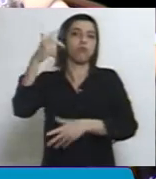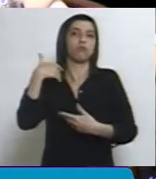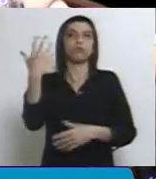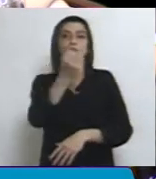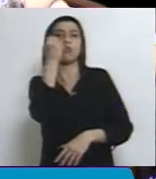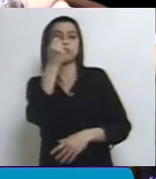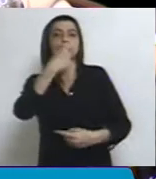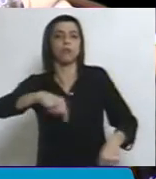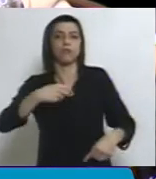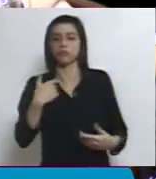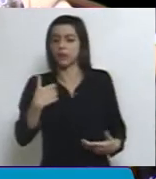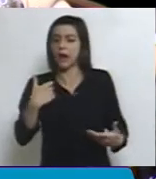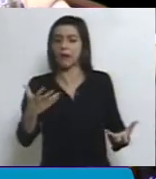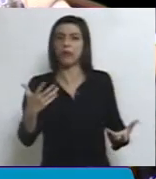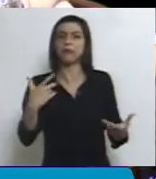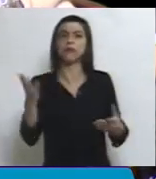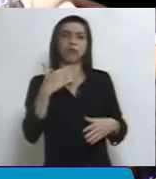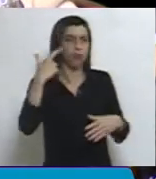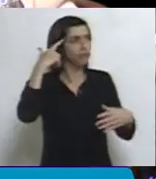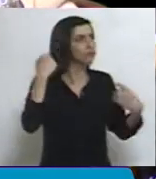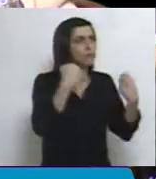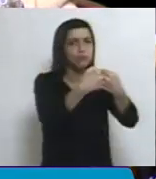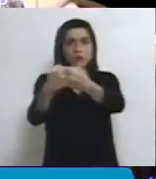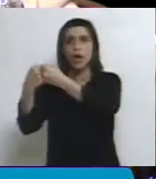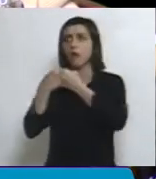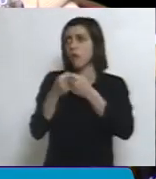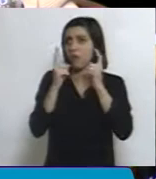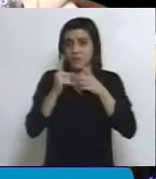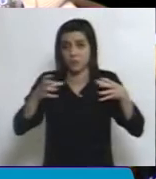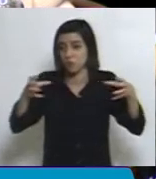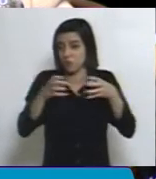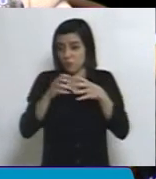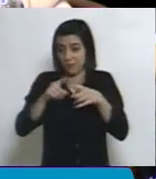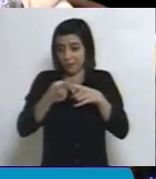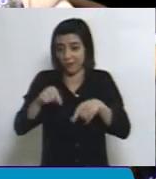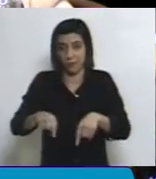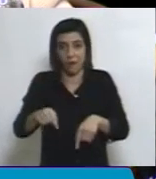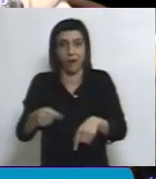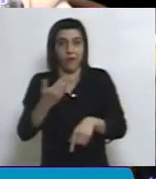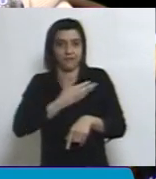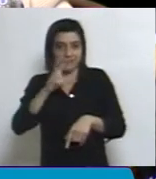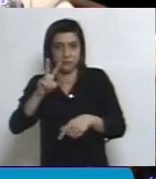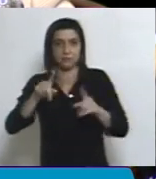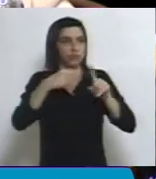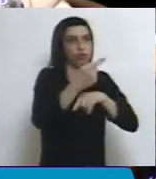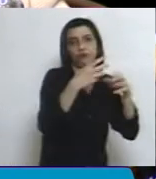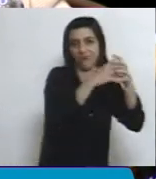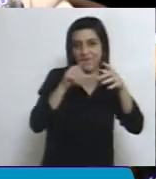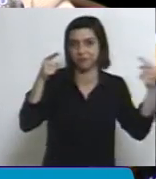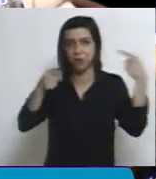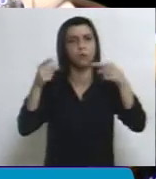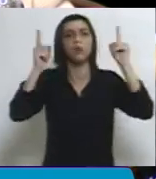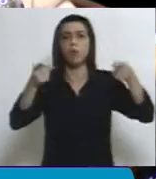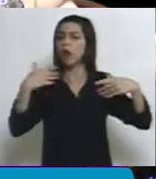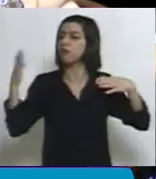que todos juntos, oficialismo y oposición, podamos reconocer